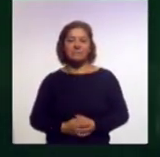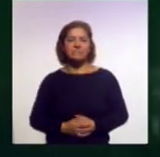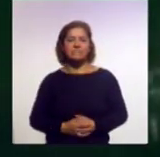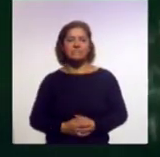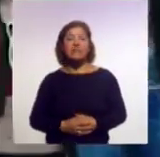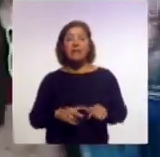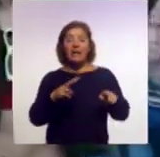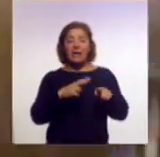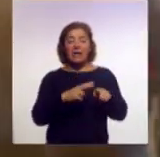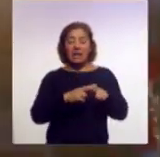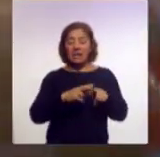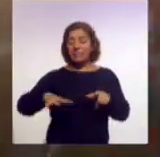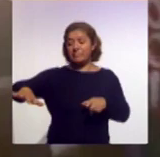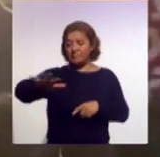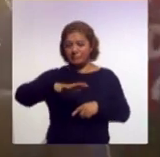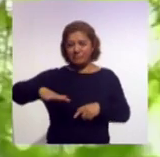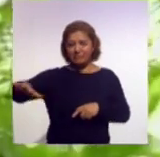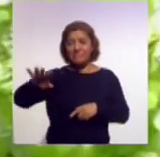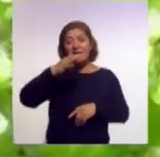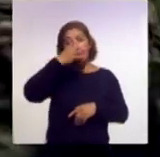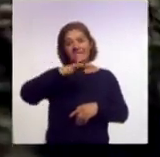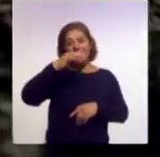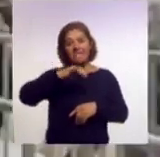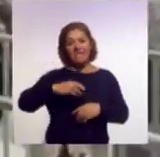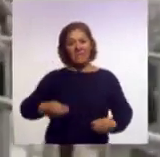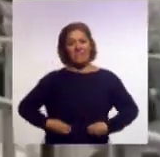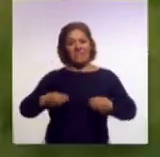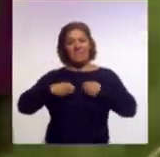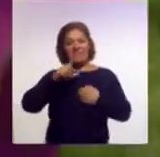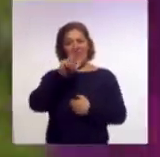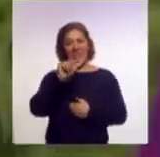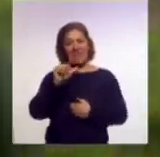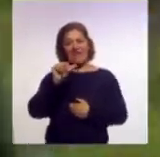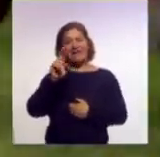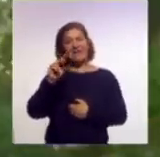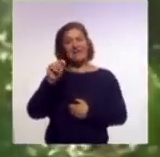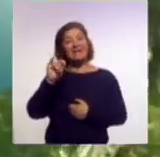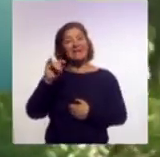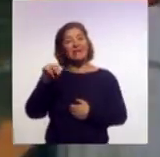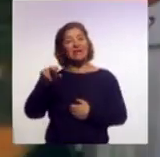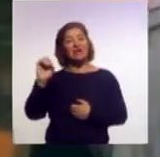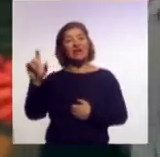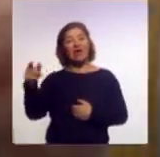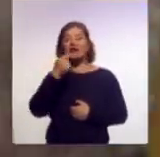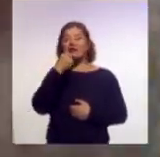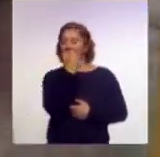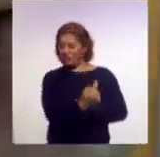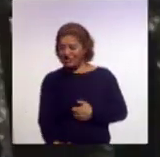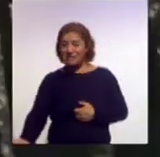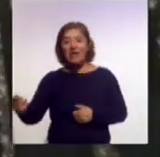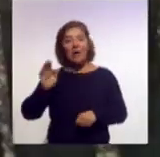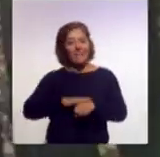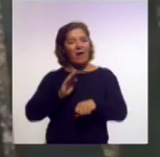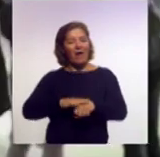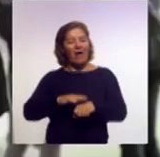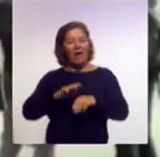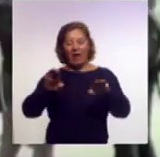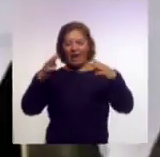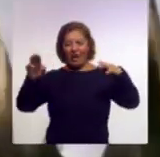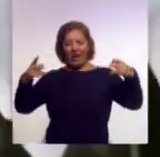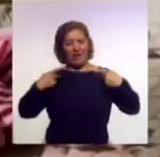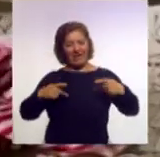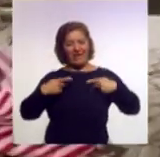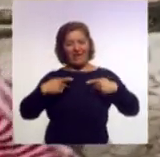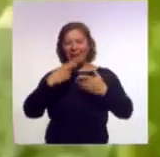parque es un espacio dentro del festival Vive Latino dirigido a los más pequeños en el cual participan músicos y diseñadores